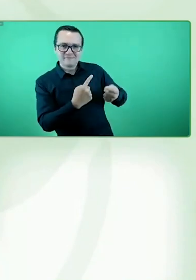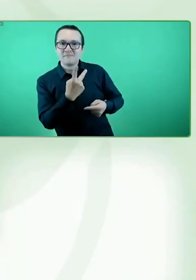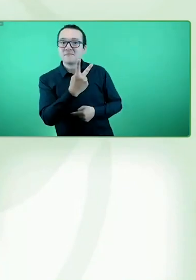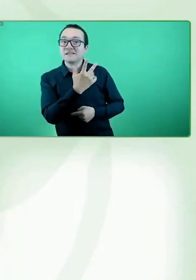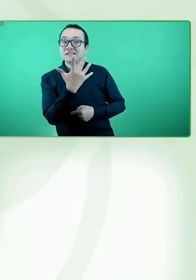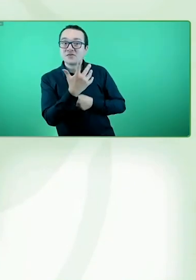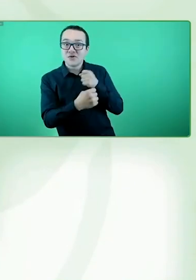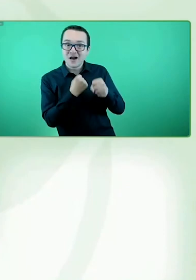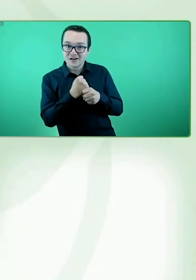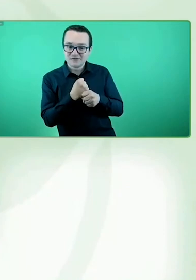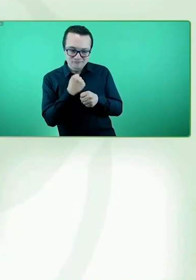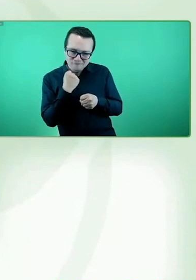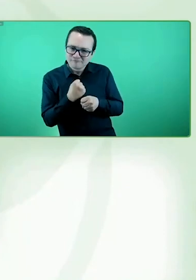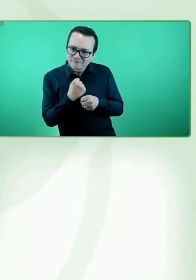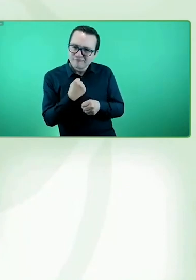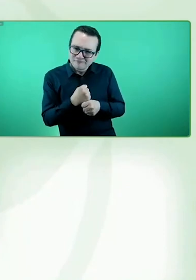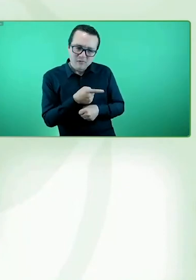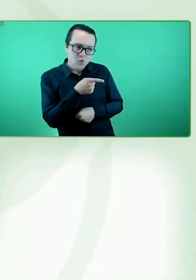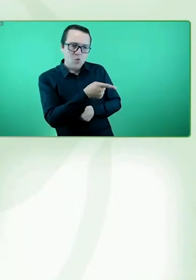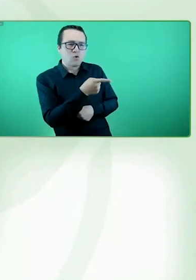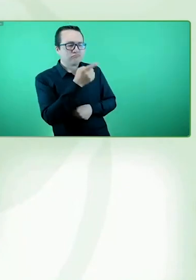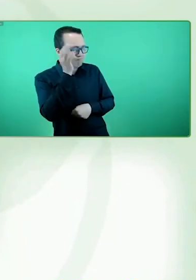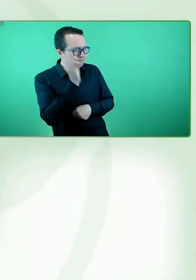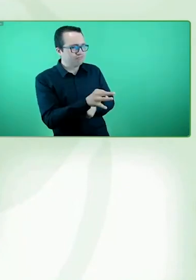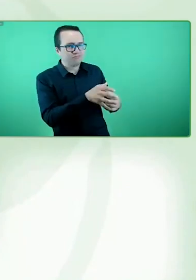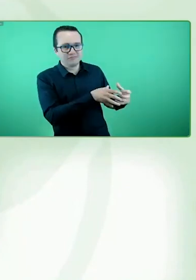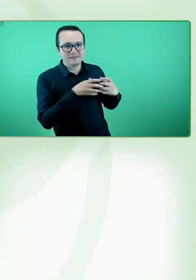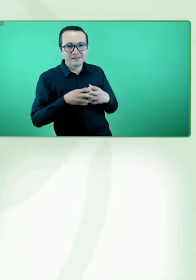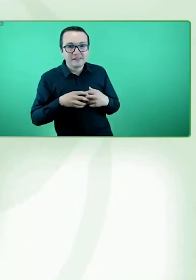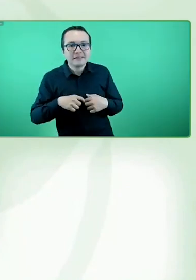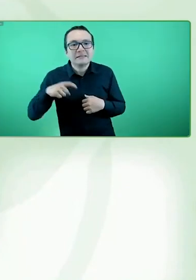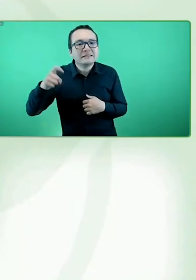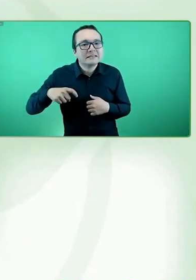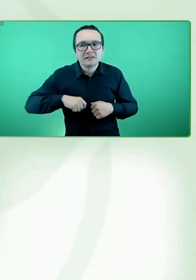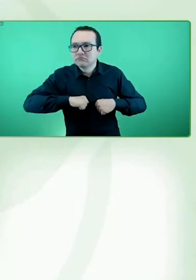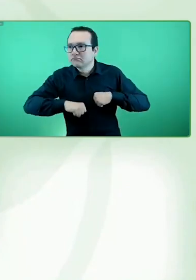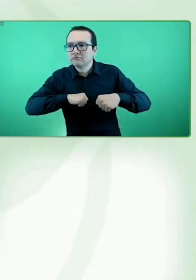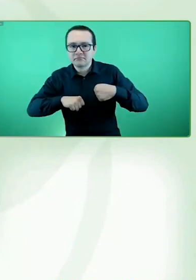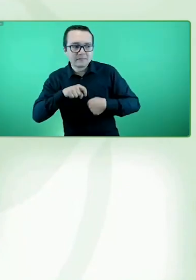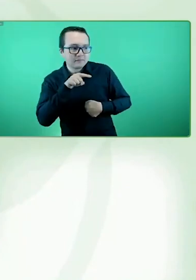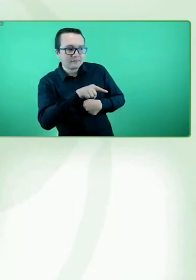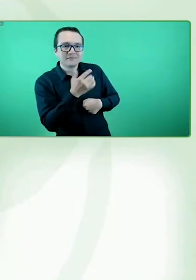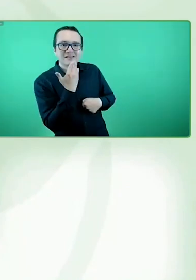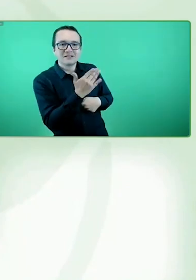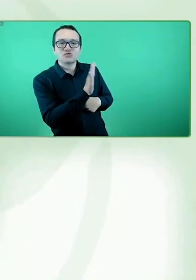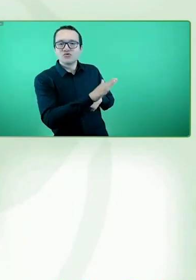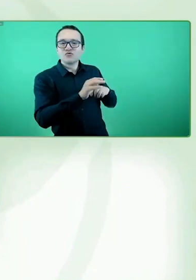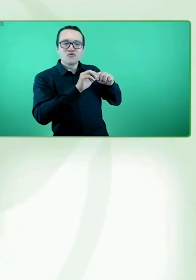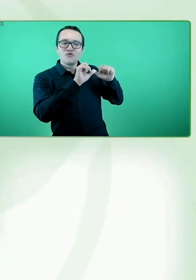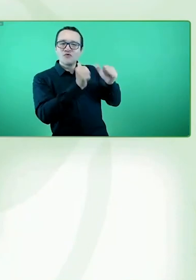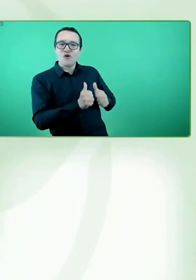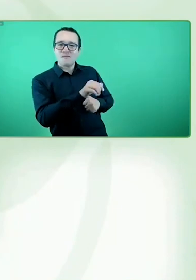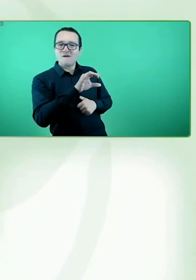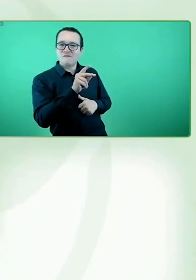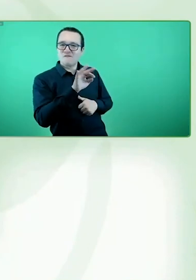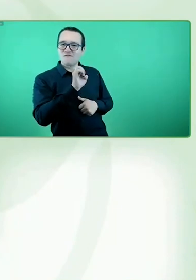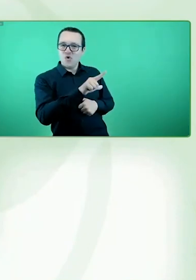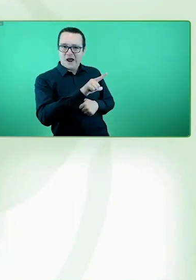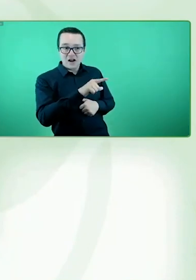inmensamente necesario y si no fuera por organizaciones como todos los que estamos sentados acá el día de hoy,